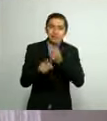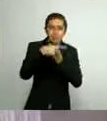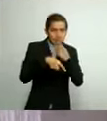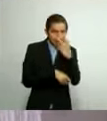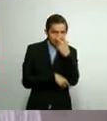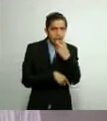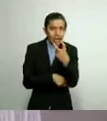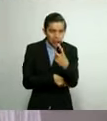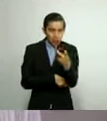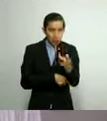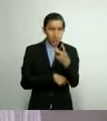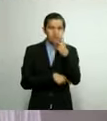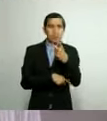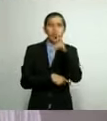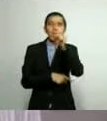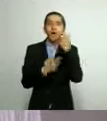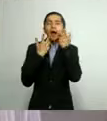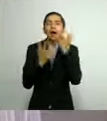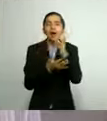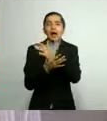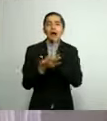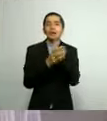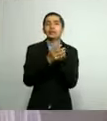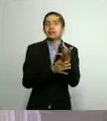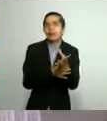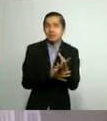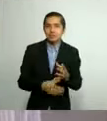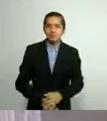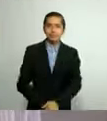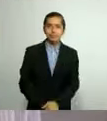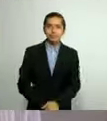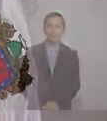en serio y que no te maten las ganas de salir.